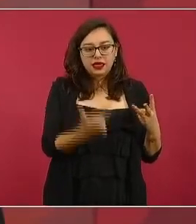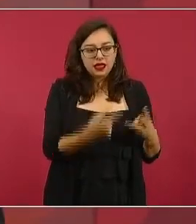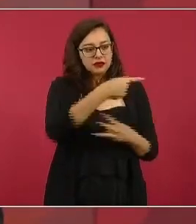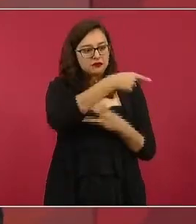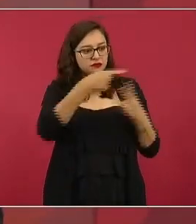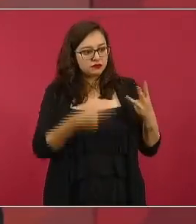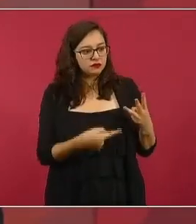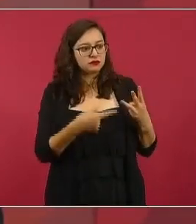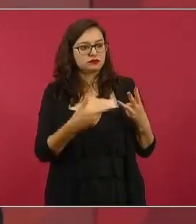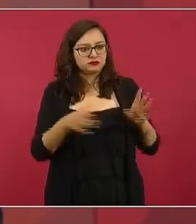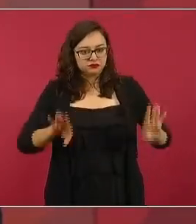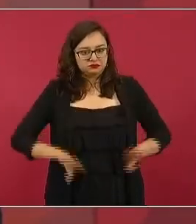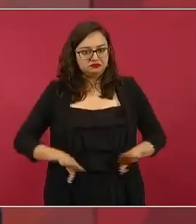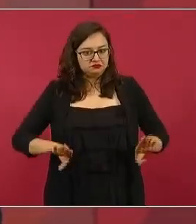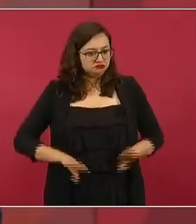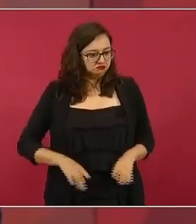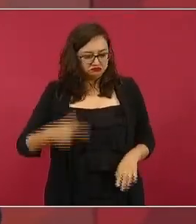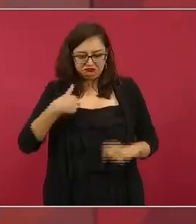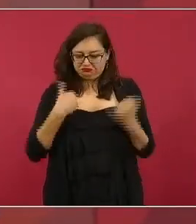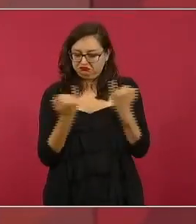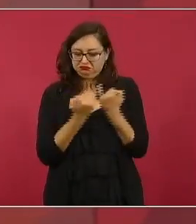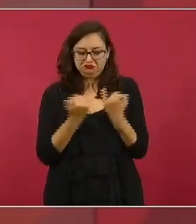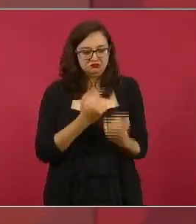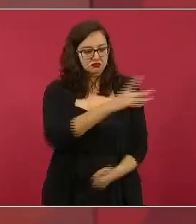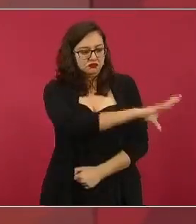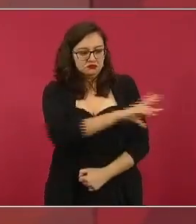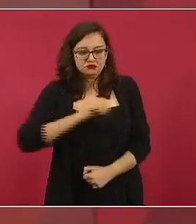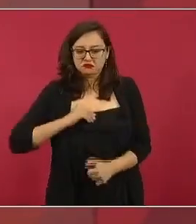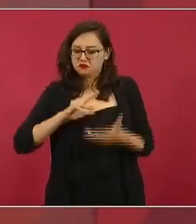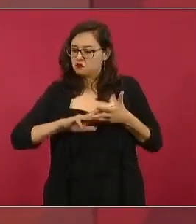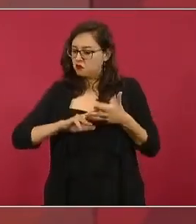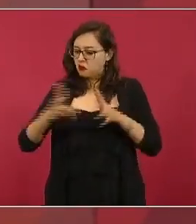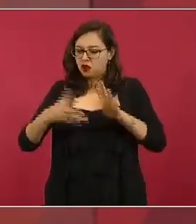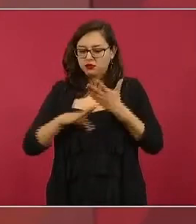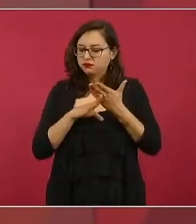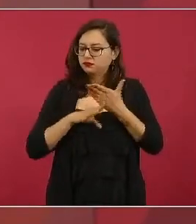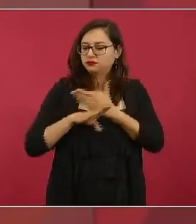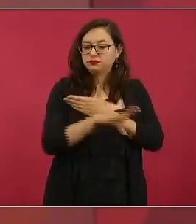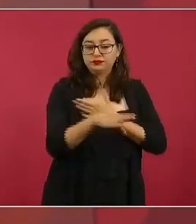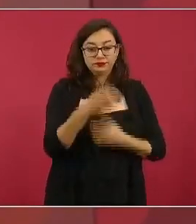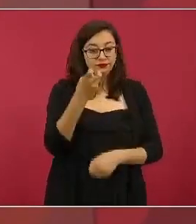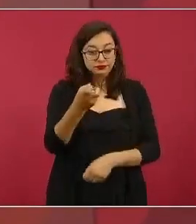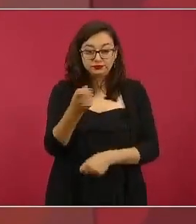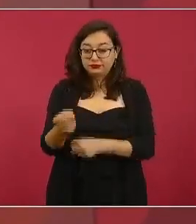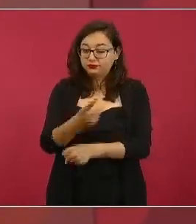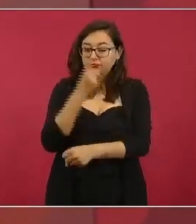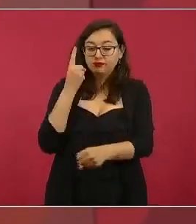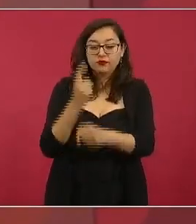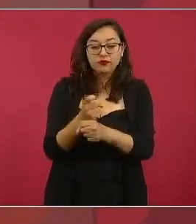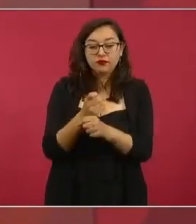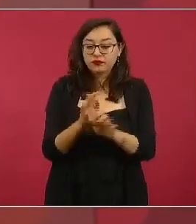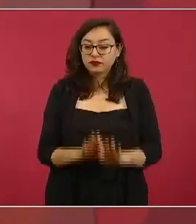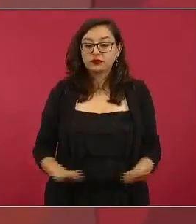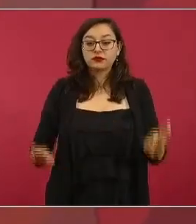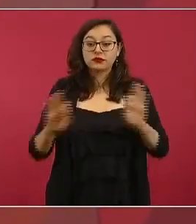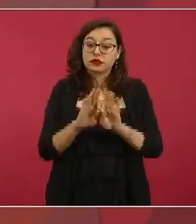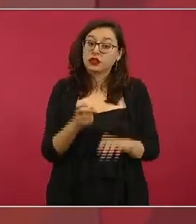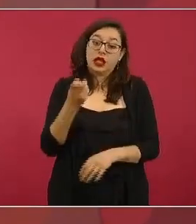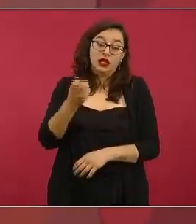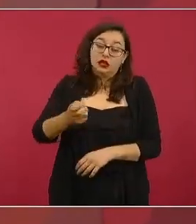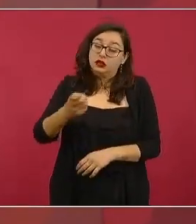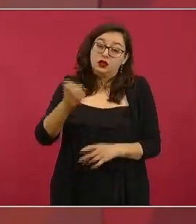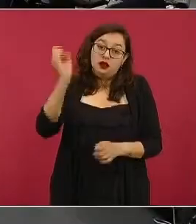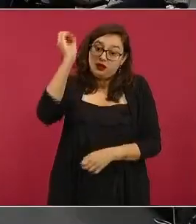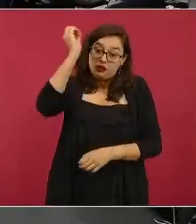la no violencia eso es lo primero que ahí tenemos este discrepancias